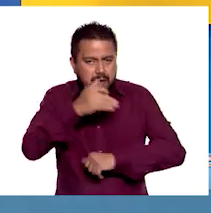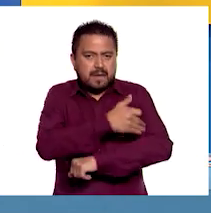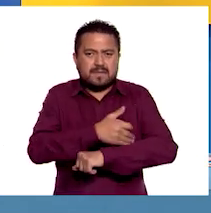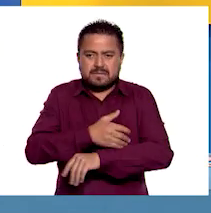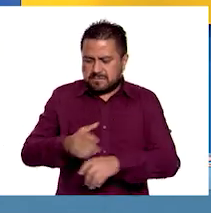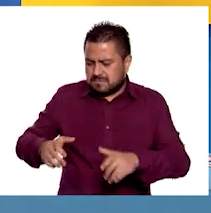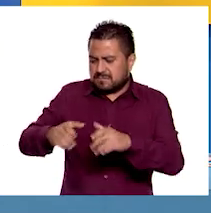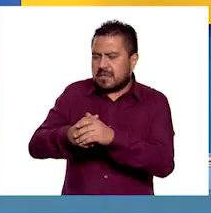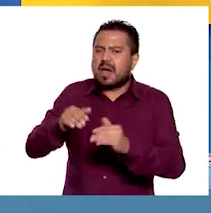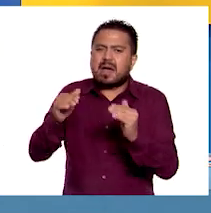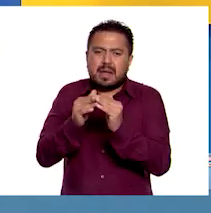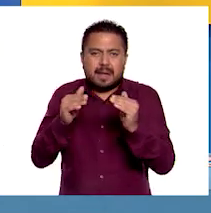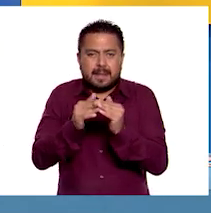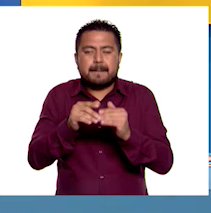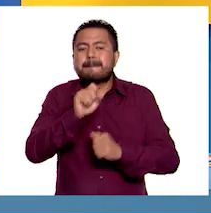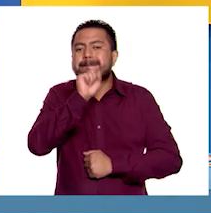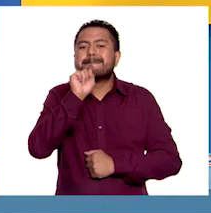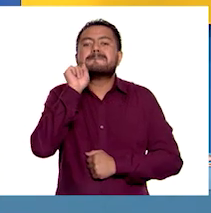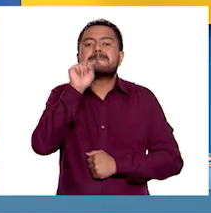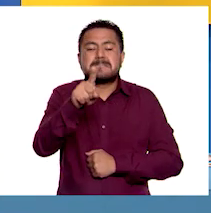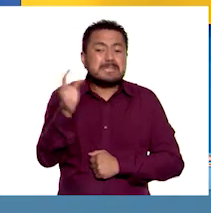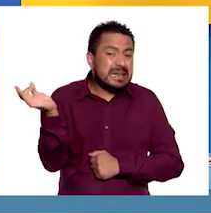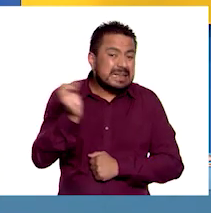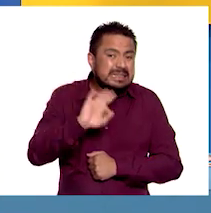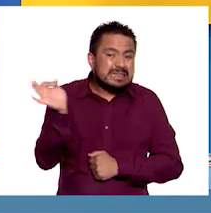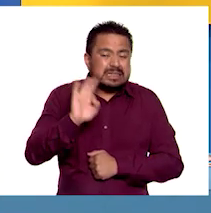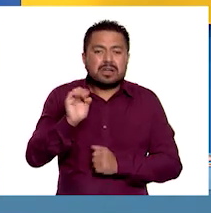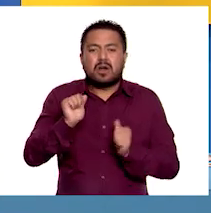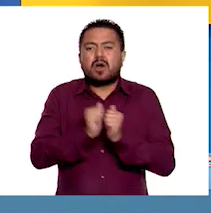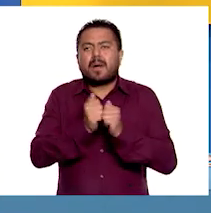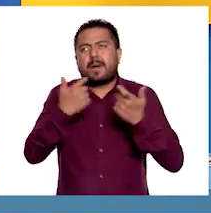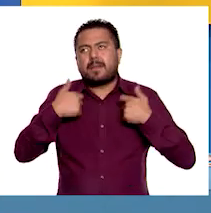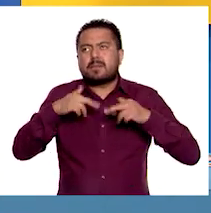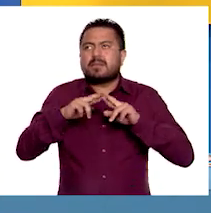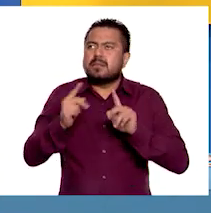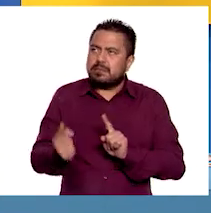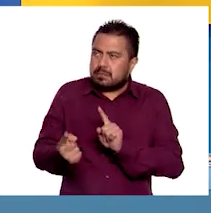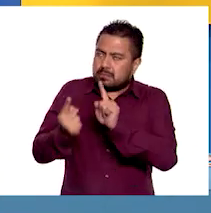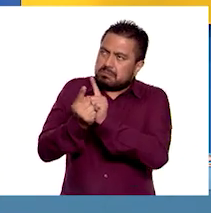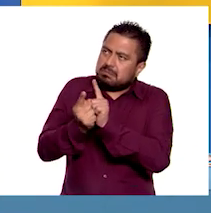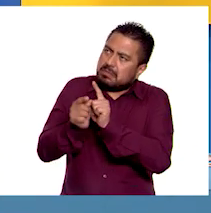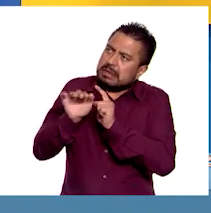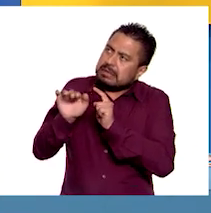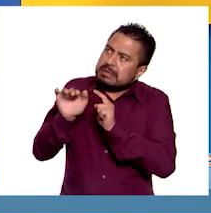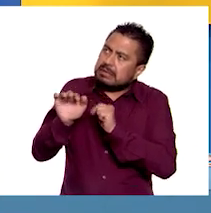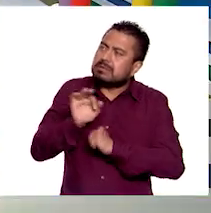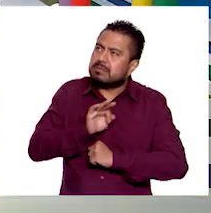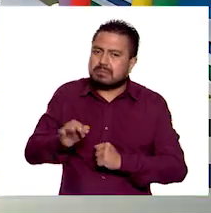familiares en casa y también, si es posible, con tu profesor o profesora.